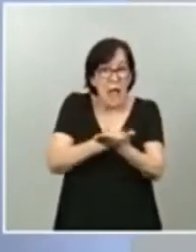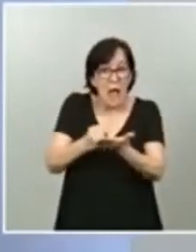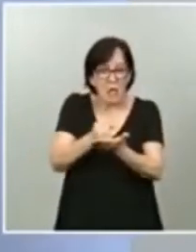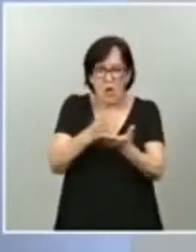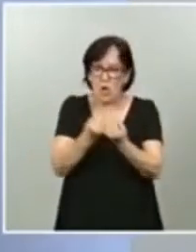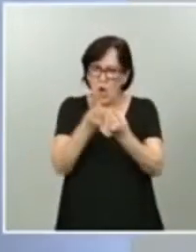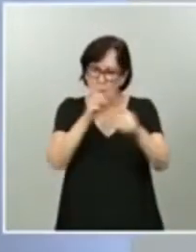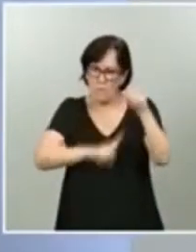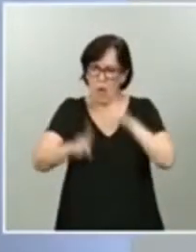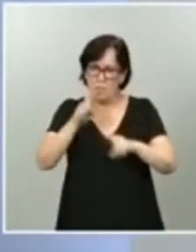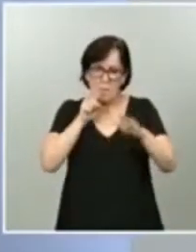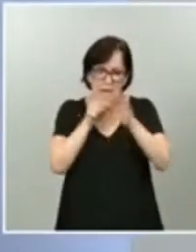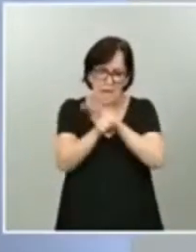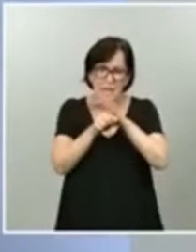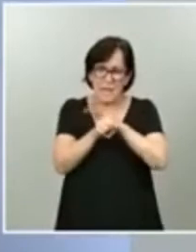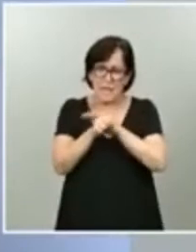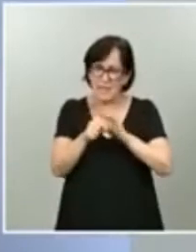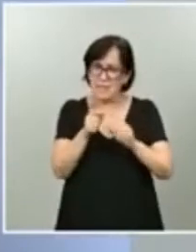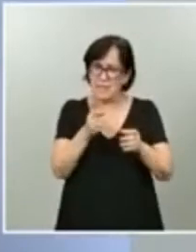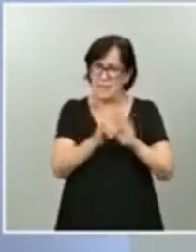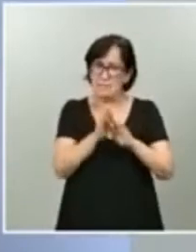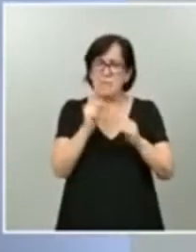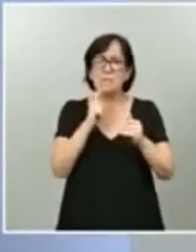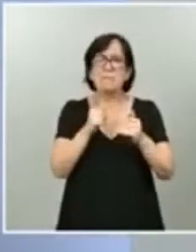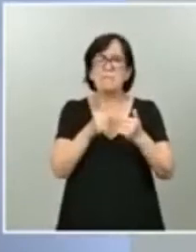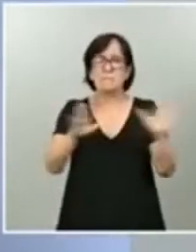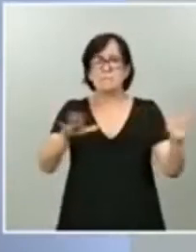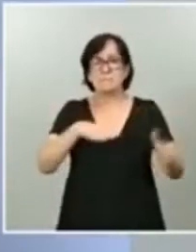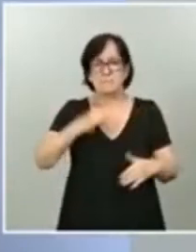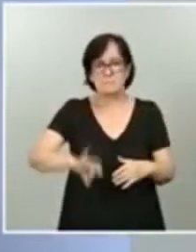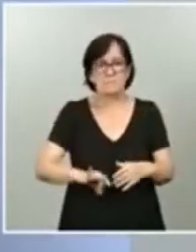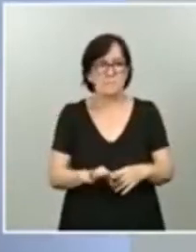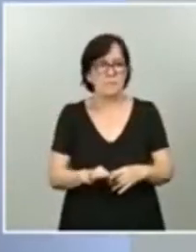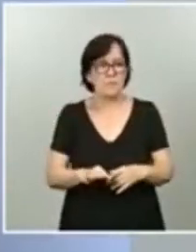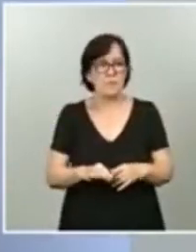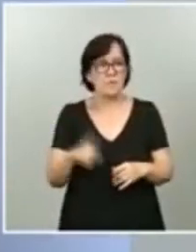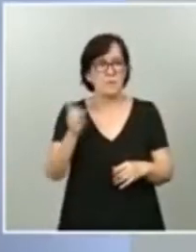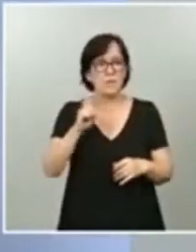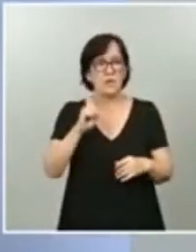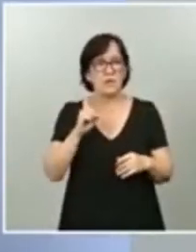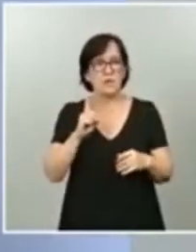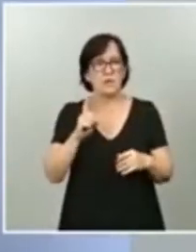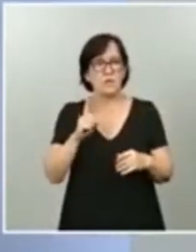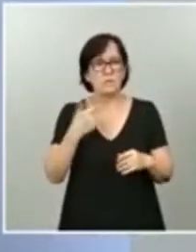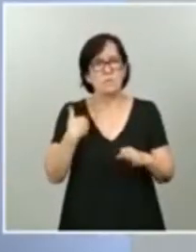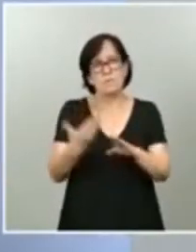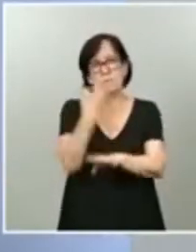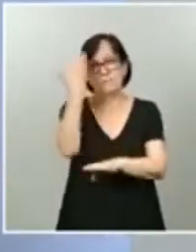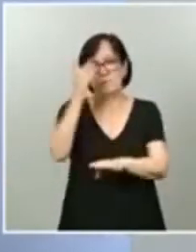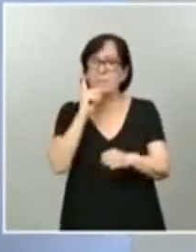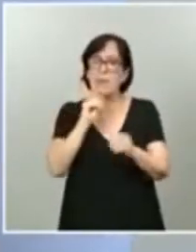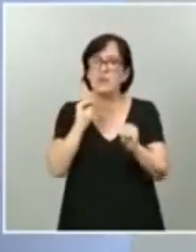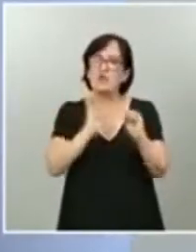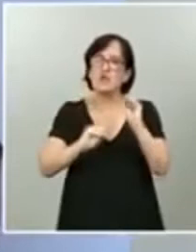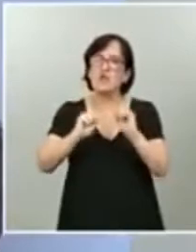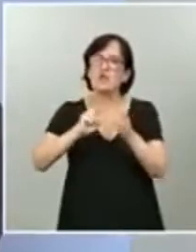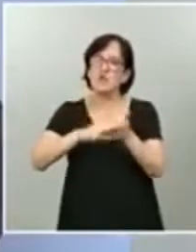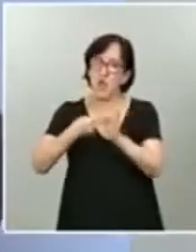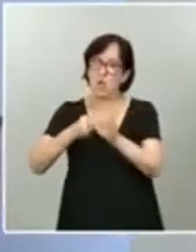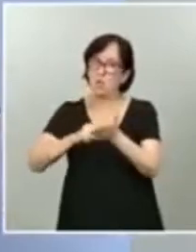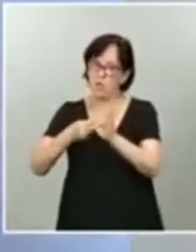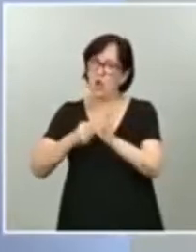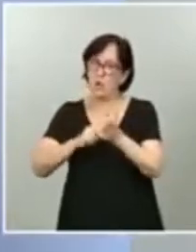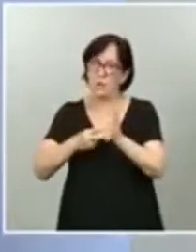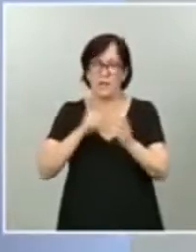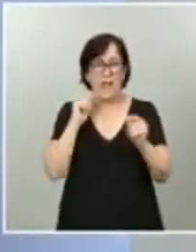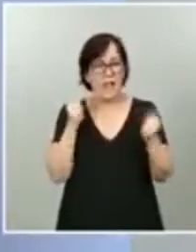tramitación, se abre la posibilidad de no que se superen, sino que puedan ser subsanadas. Es decir, se vuelva al principio